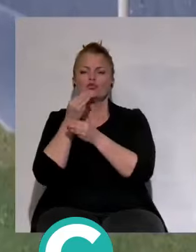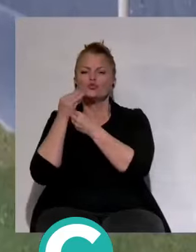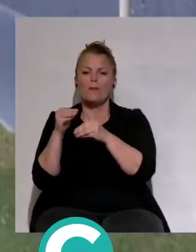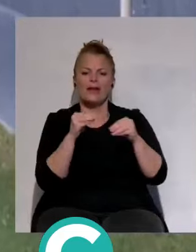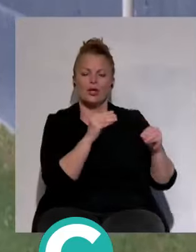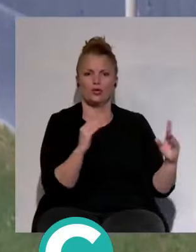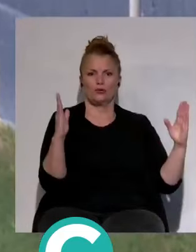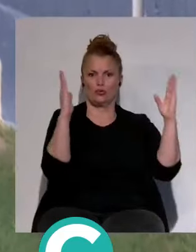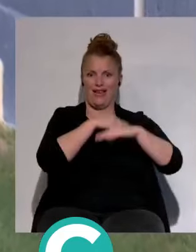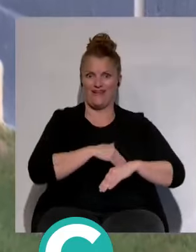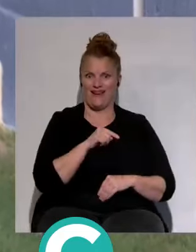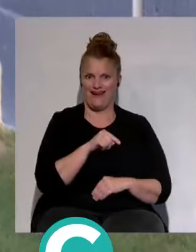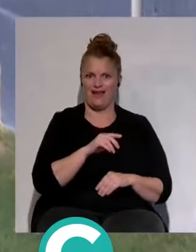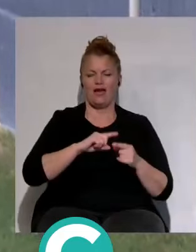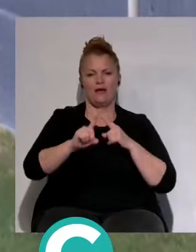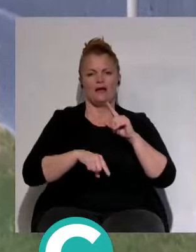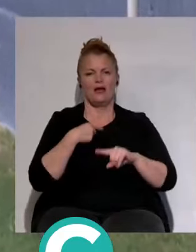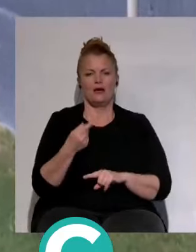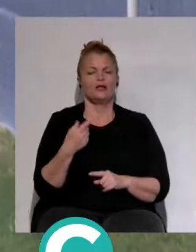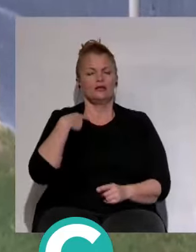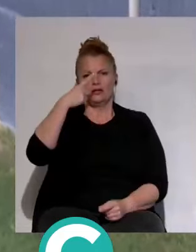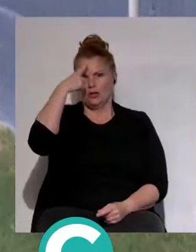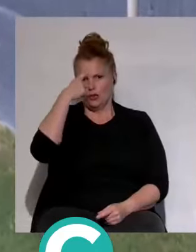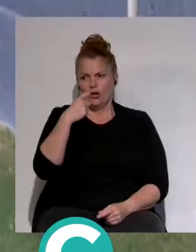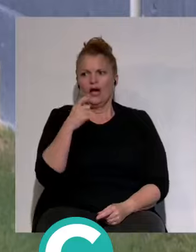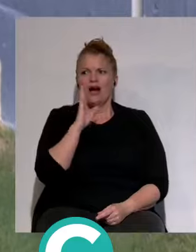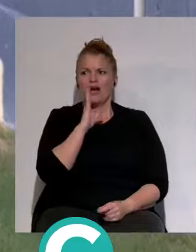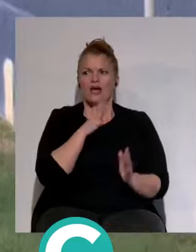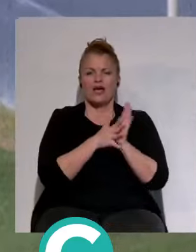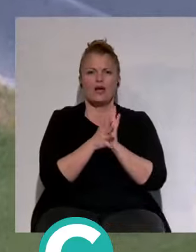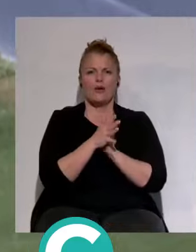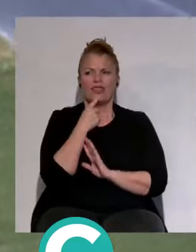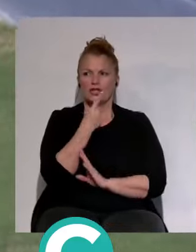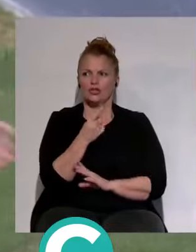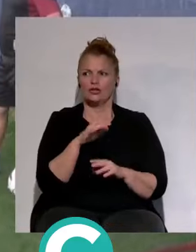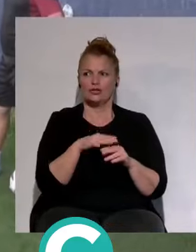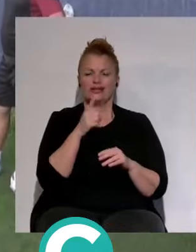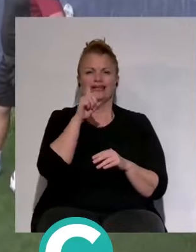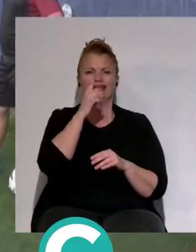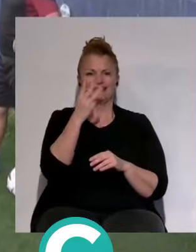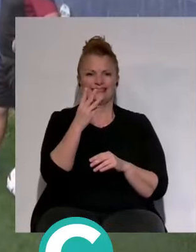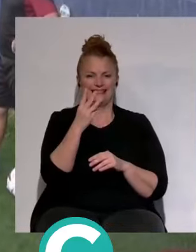estaban. Después ya fue la hecatombe. Yo recuerdo haber dicho hemos hecho tres de quince.